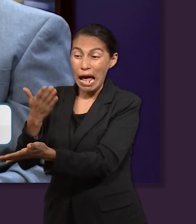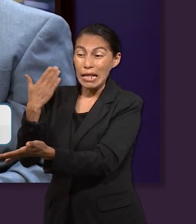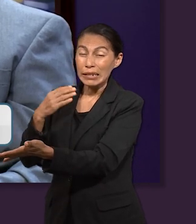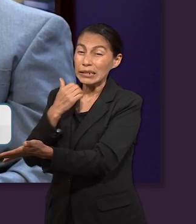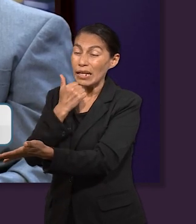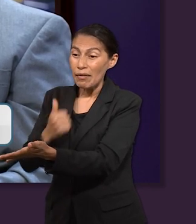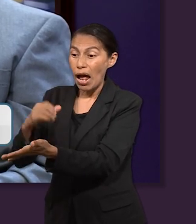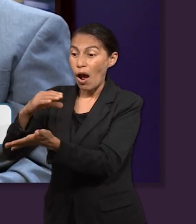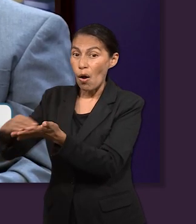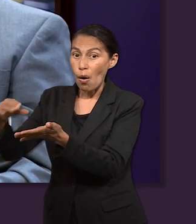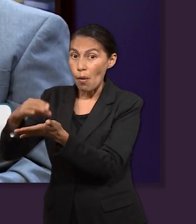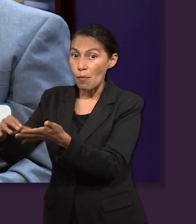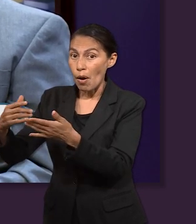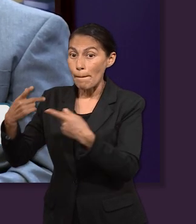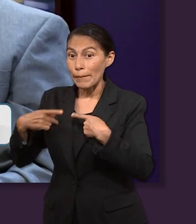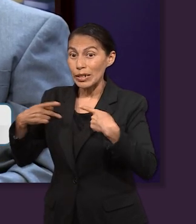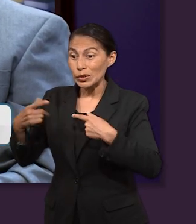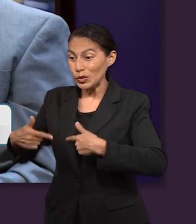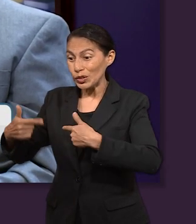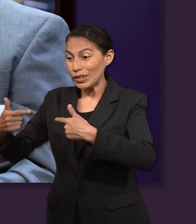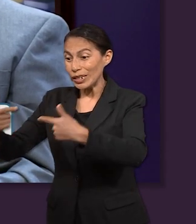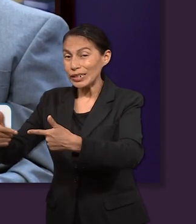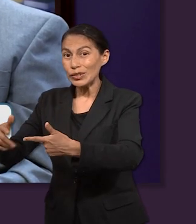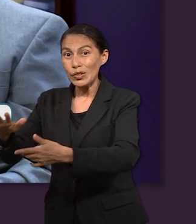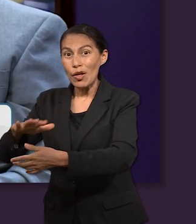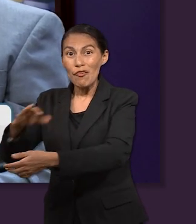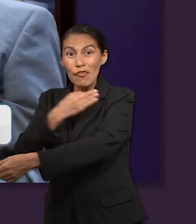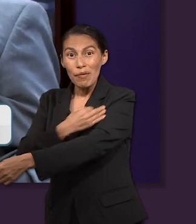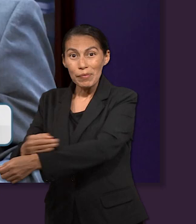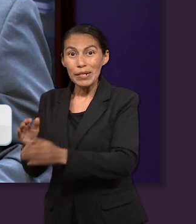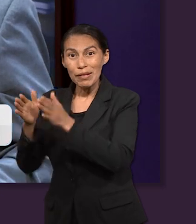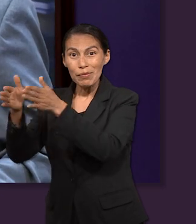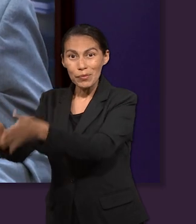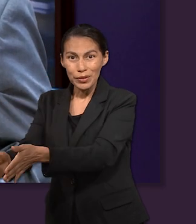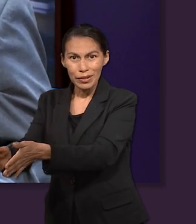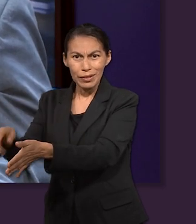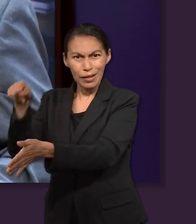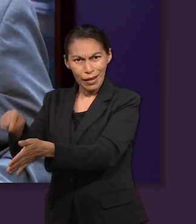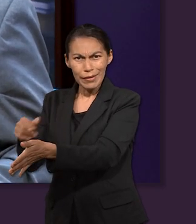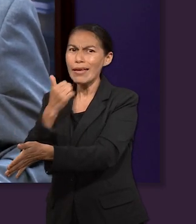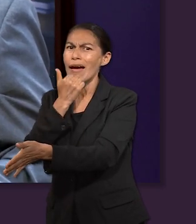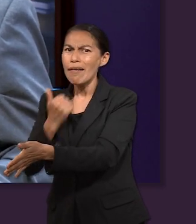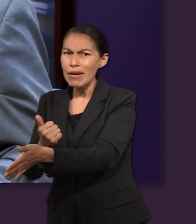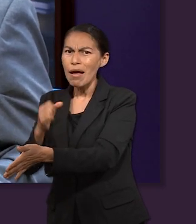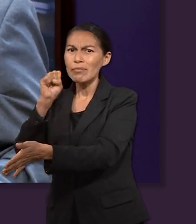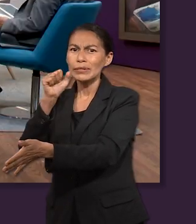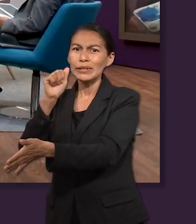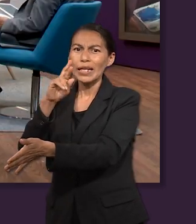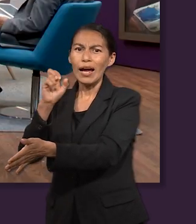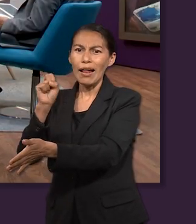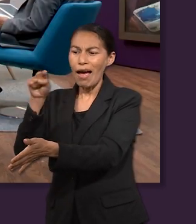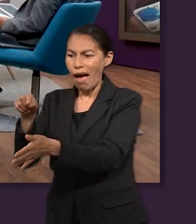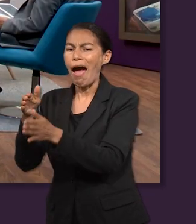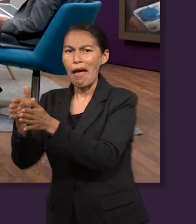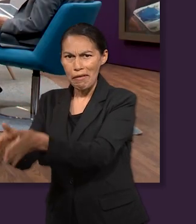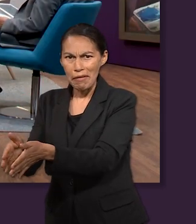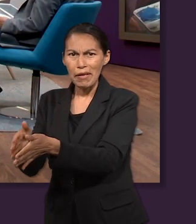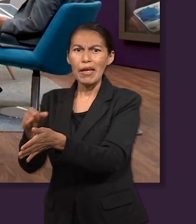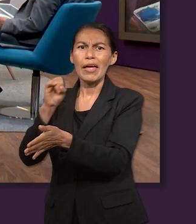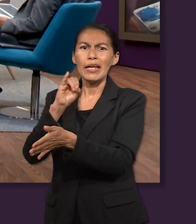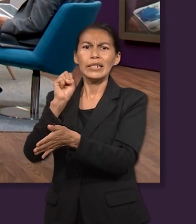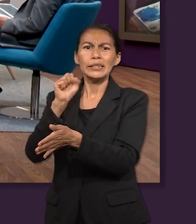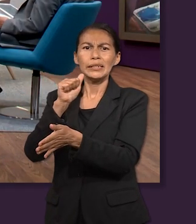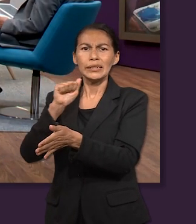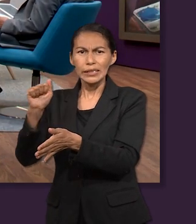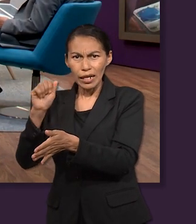campo de Efrón, el Eteo, para heredar de sepultura. Allí sepultaron a Abraham y a Sara, su mujer.